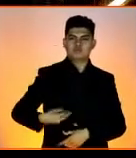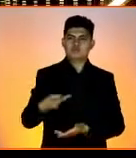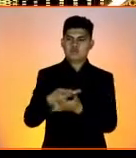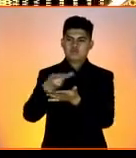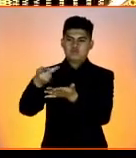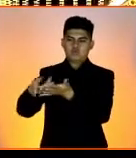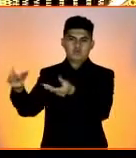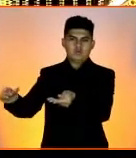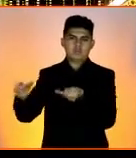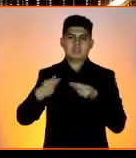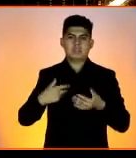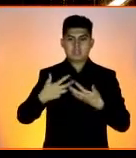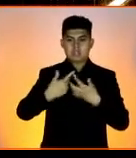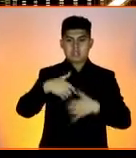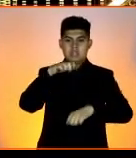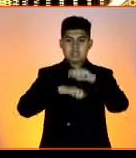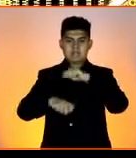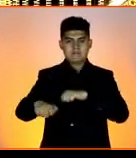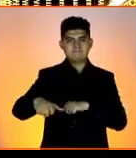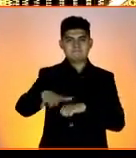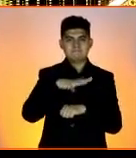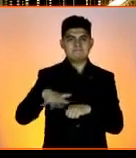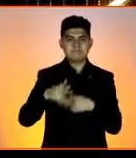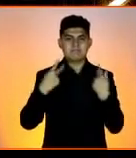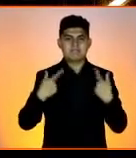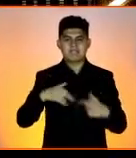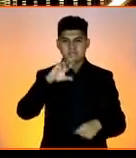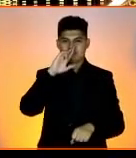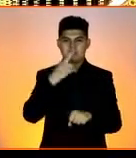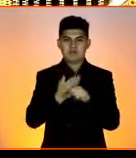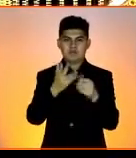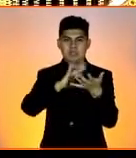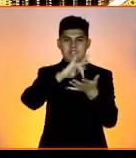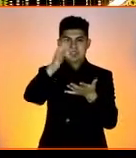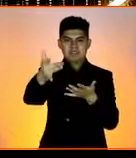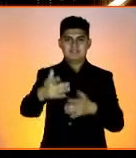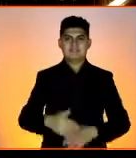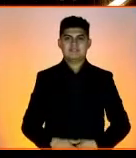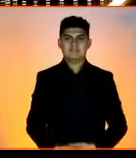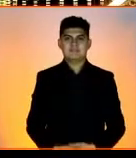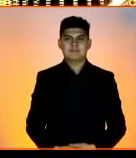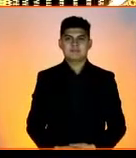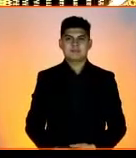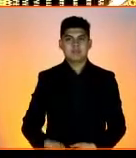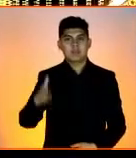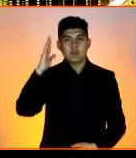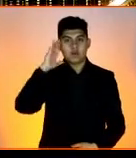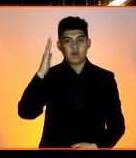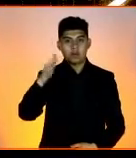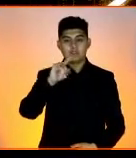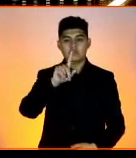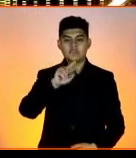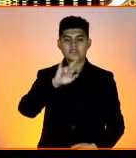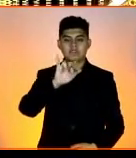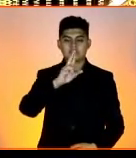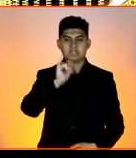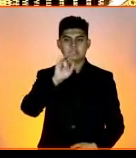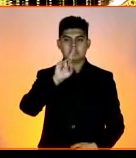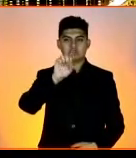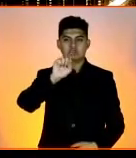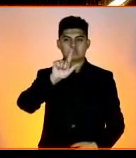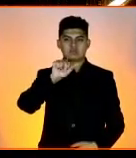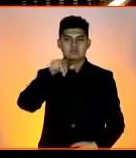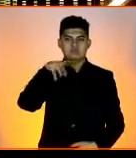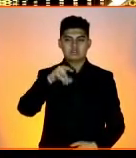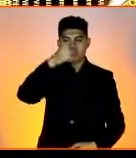la distinción de Empresa Socialmente Responsable. Gracias por su reconocimiento. Hola, soy Tobías Ricardo Lozano Solorza,